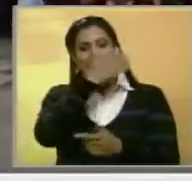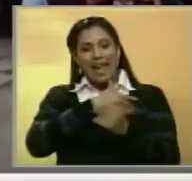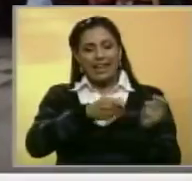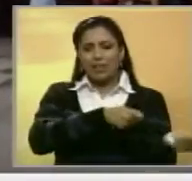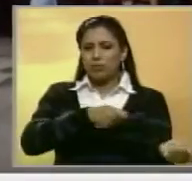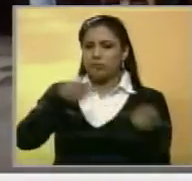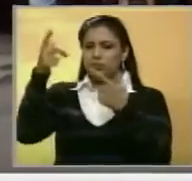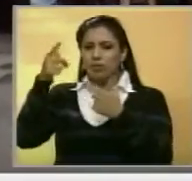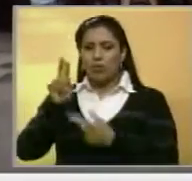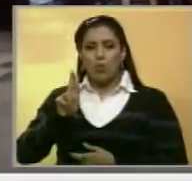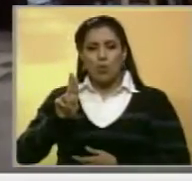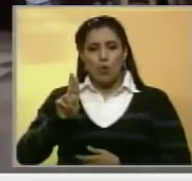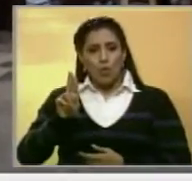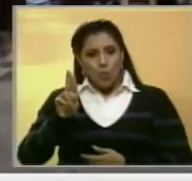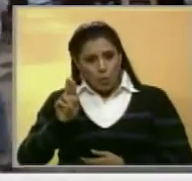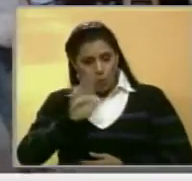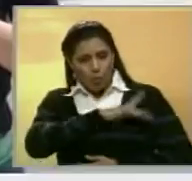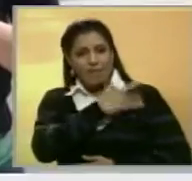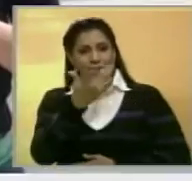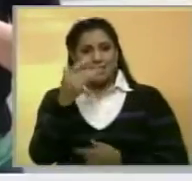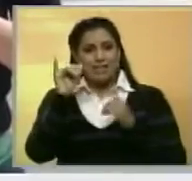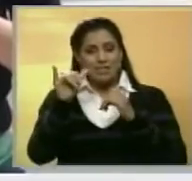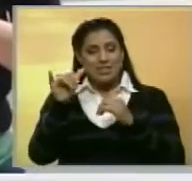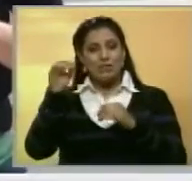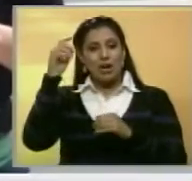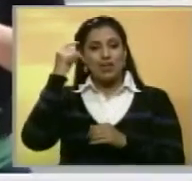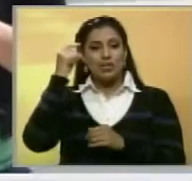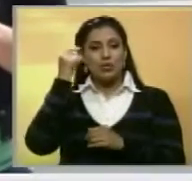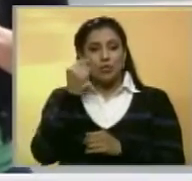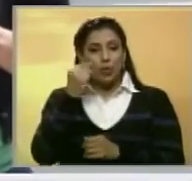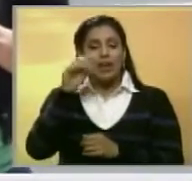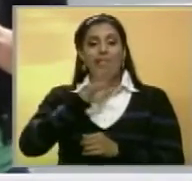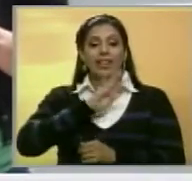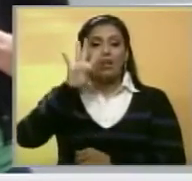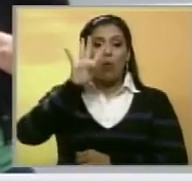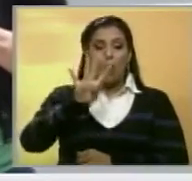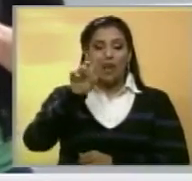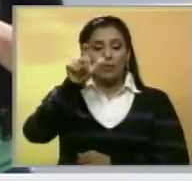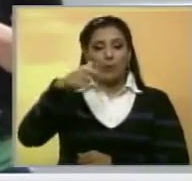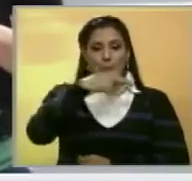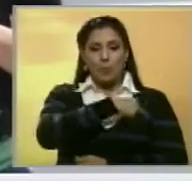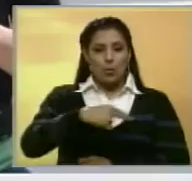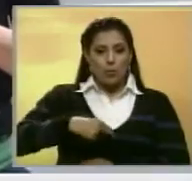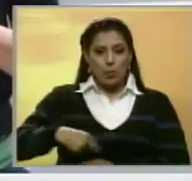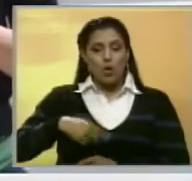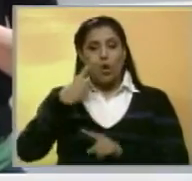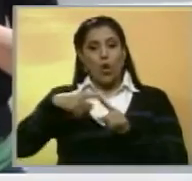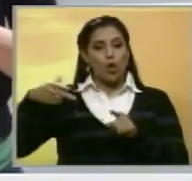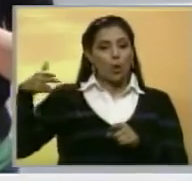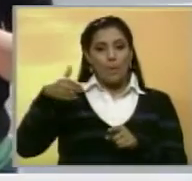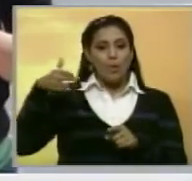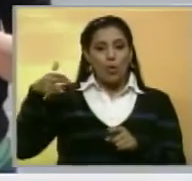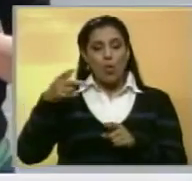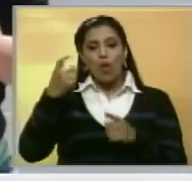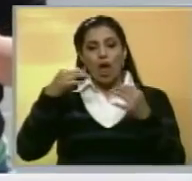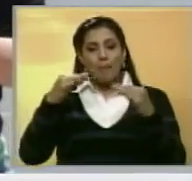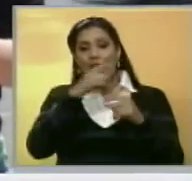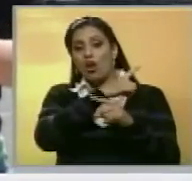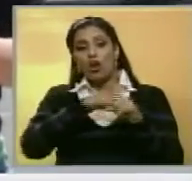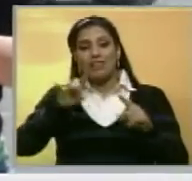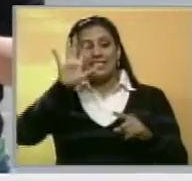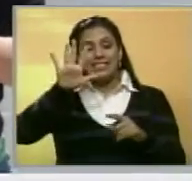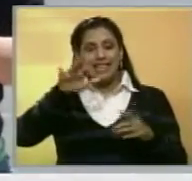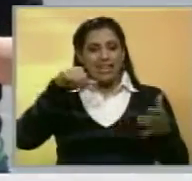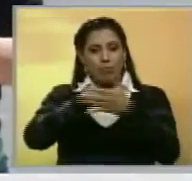al Hospital Universitario Antonio Patricio de Alcalá se encuentran cuatro por perdigones, uno por arma de fuego y cinco por